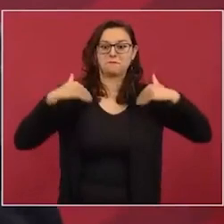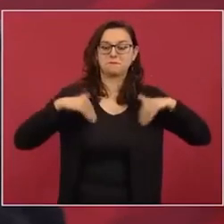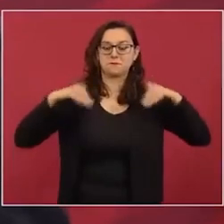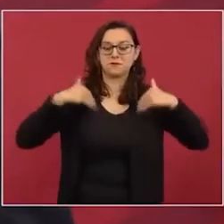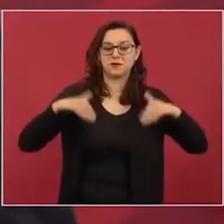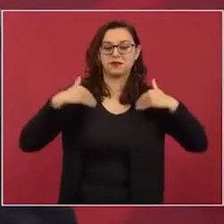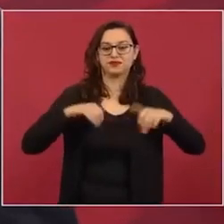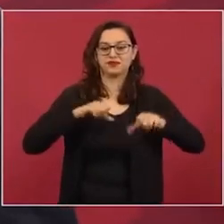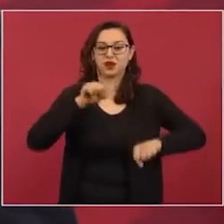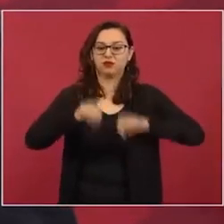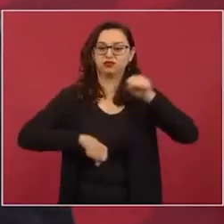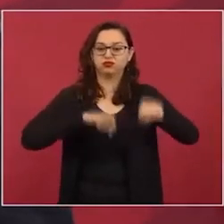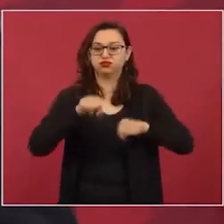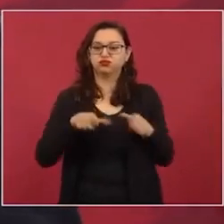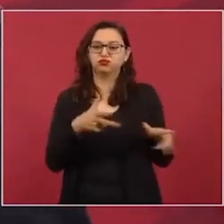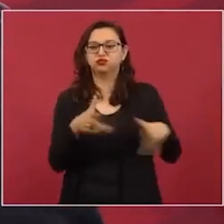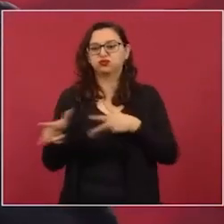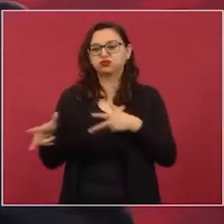por las pistas,